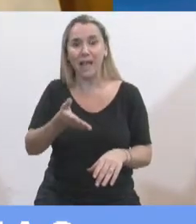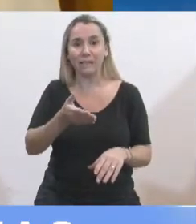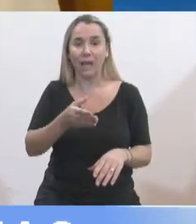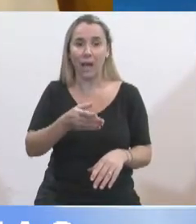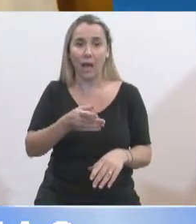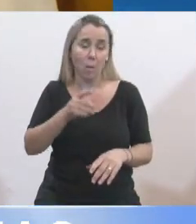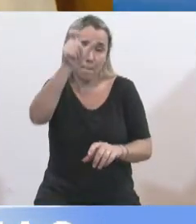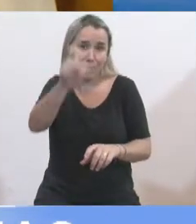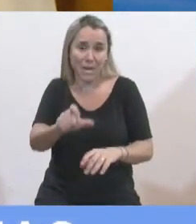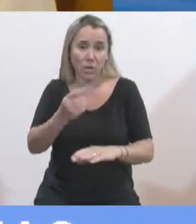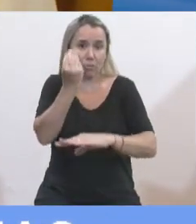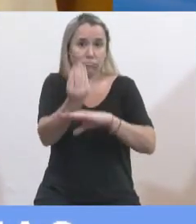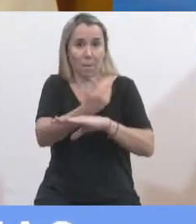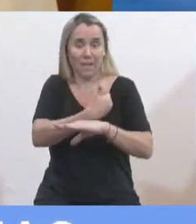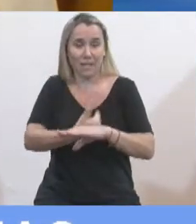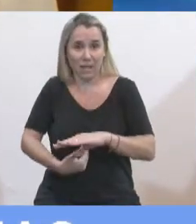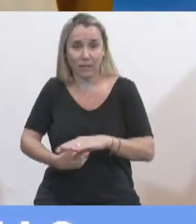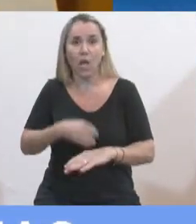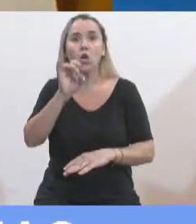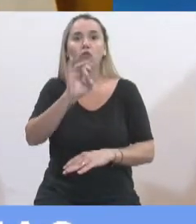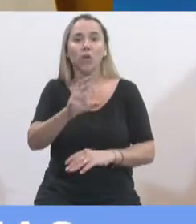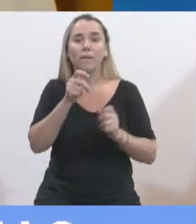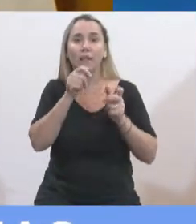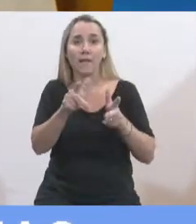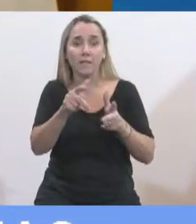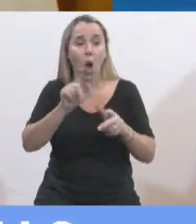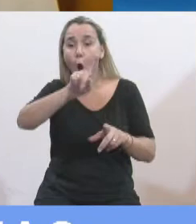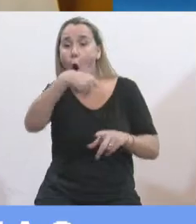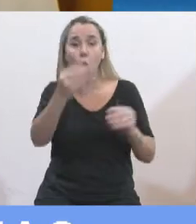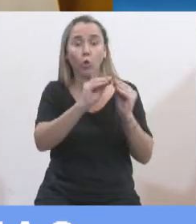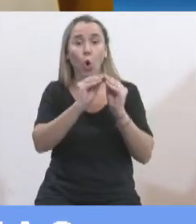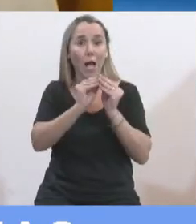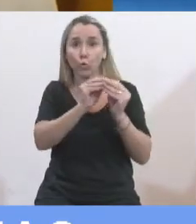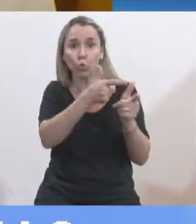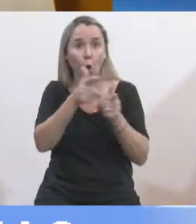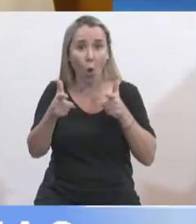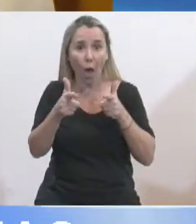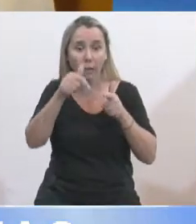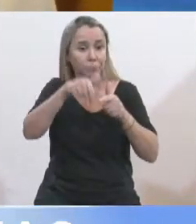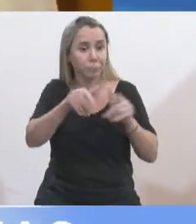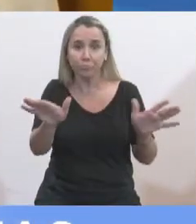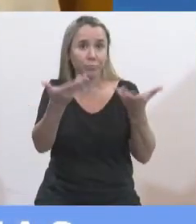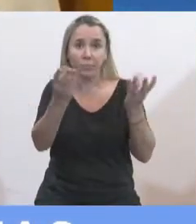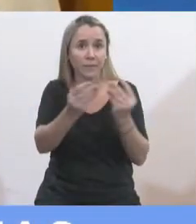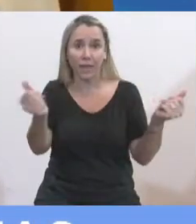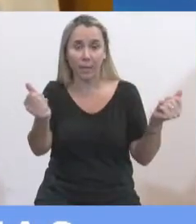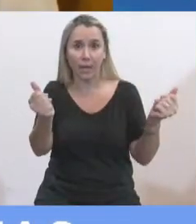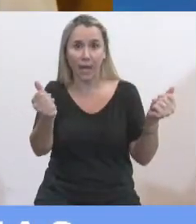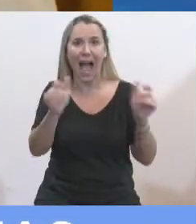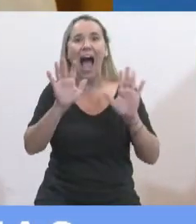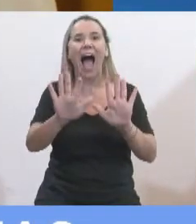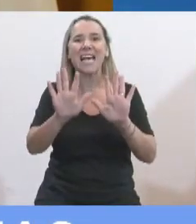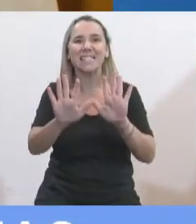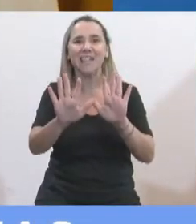que preside el cuerpo dice simplemente, no habiendo otro asunto que tratar, se levanta la sesión. Ese es el